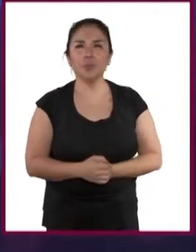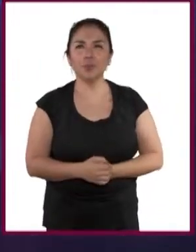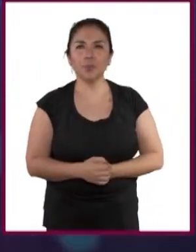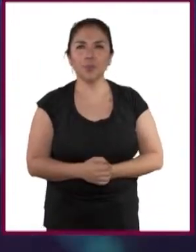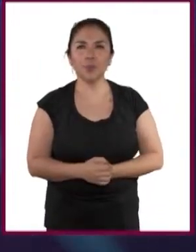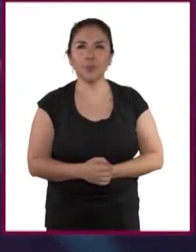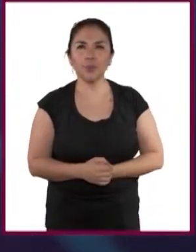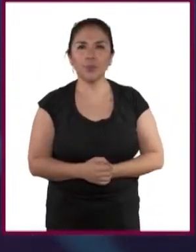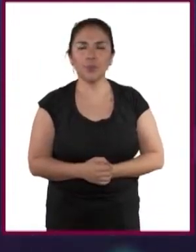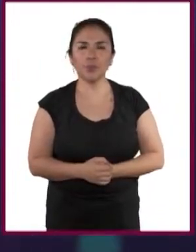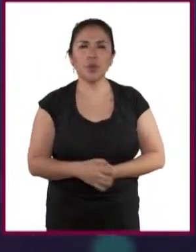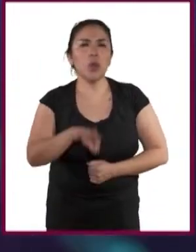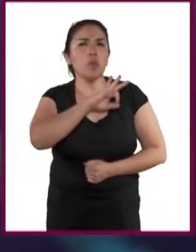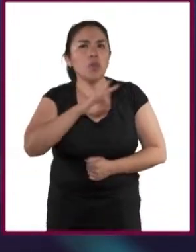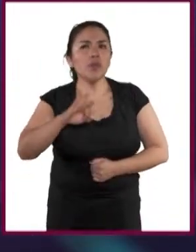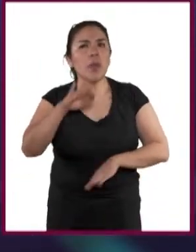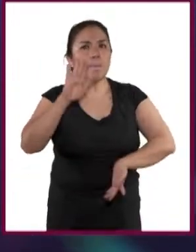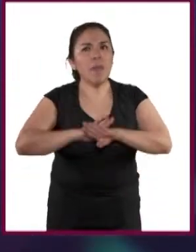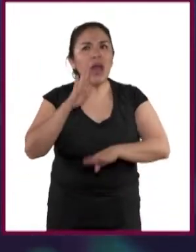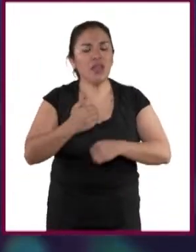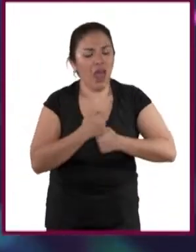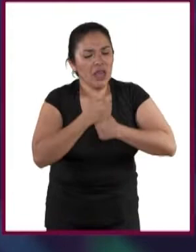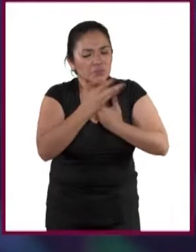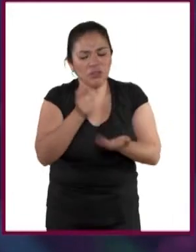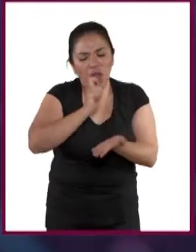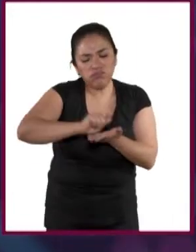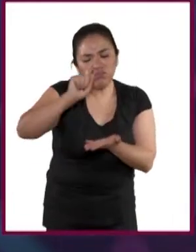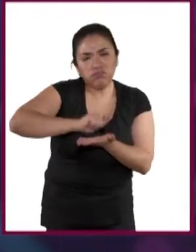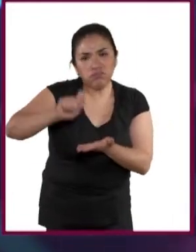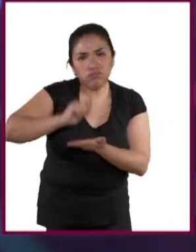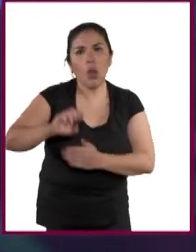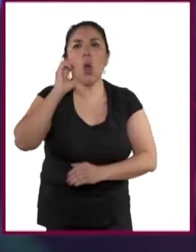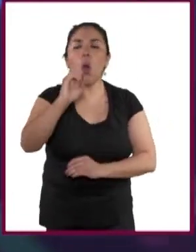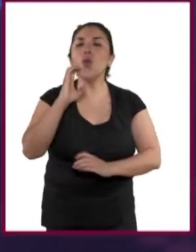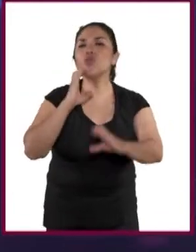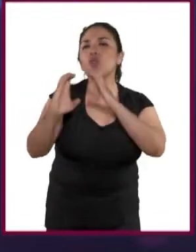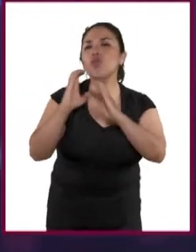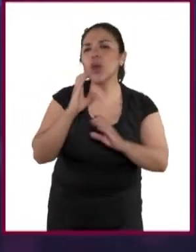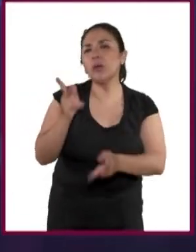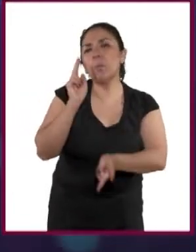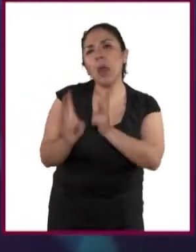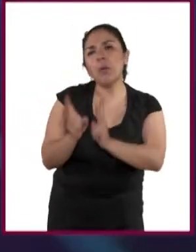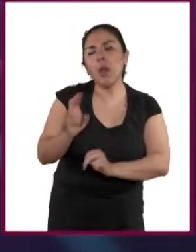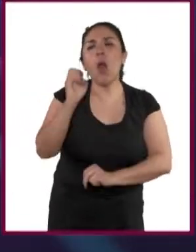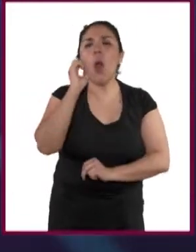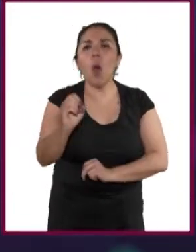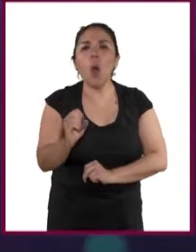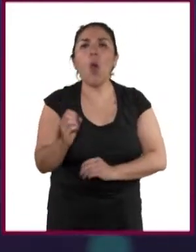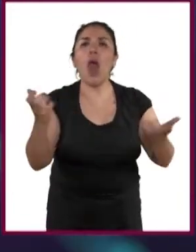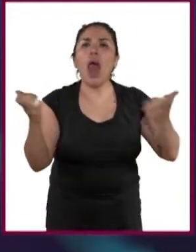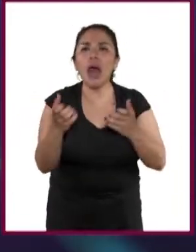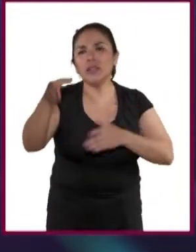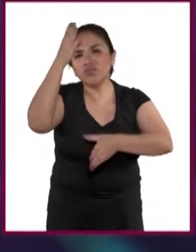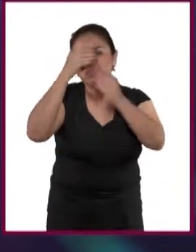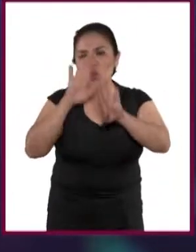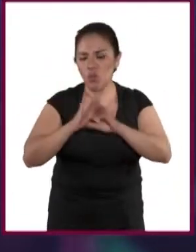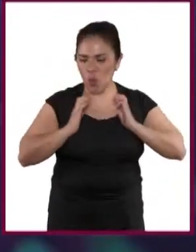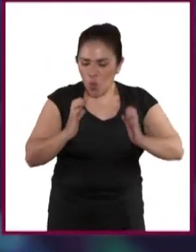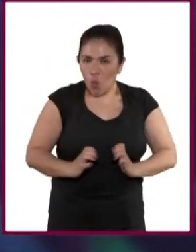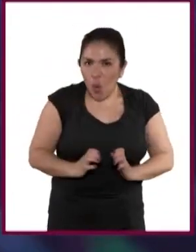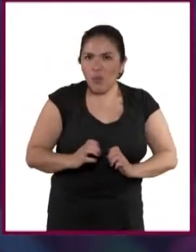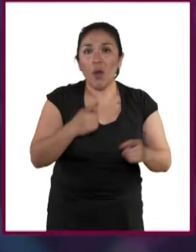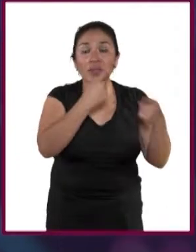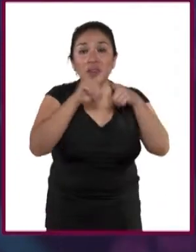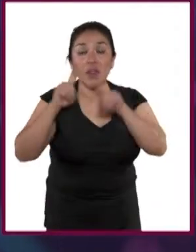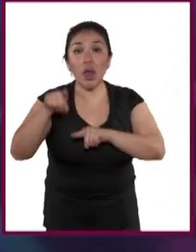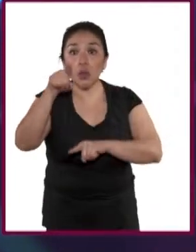que te permita desarrollar habilidades de expresión escrita, o de comunicación oral, o desarrollo de fuerza física. Cuando